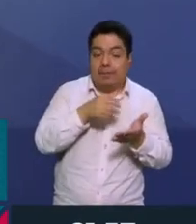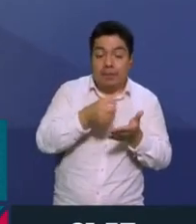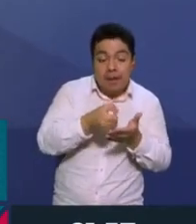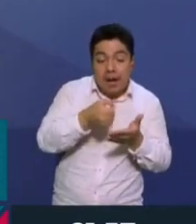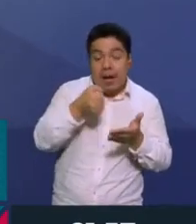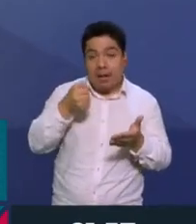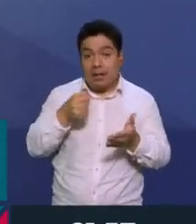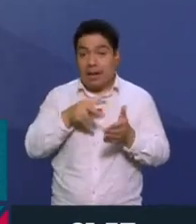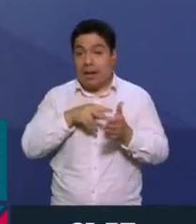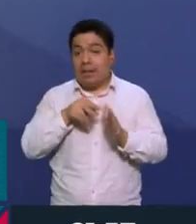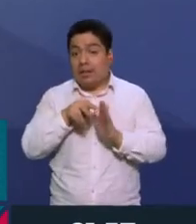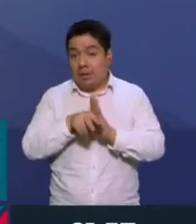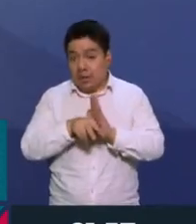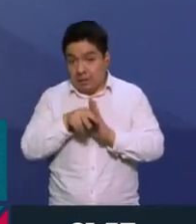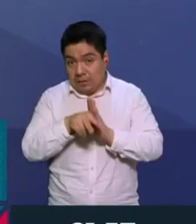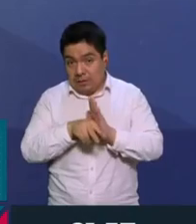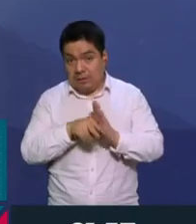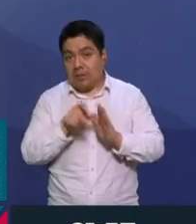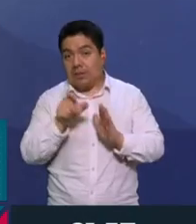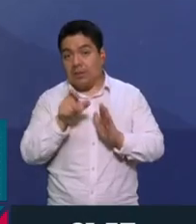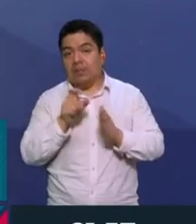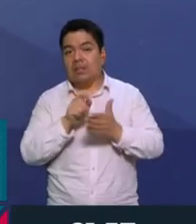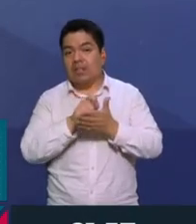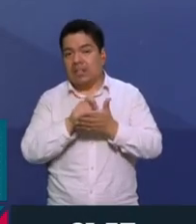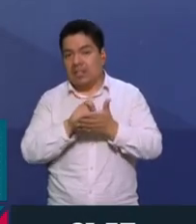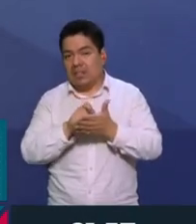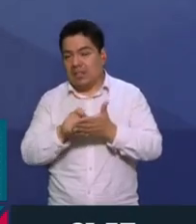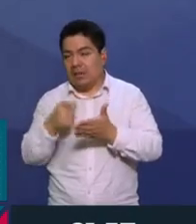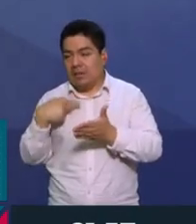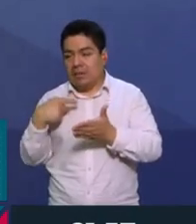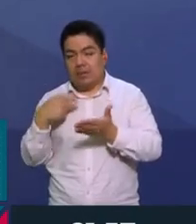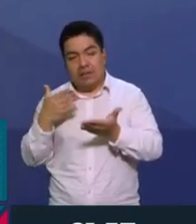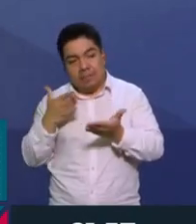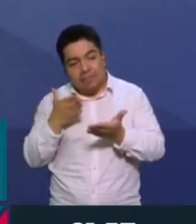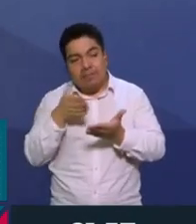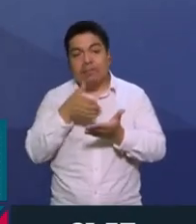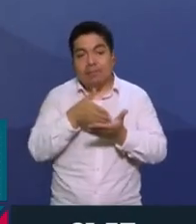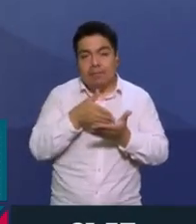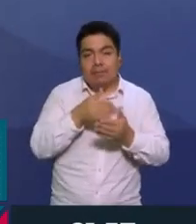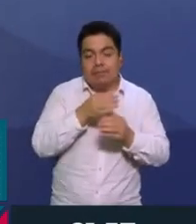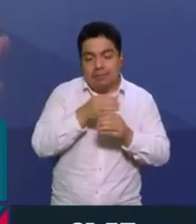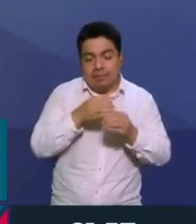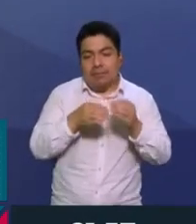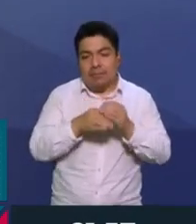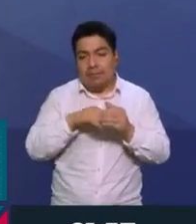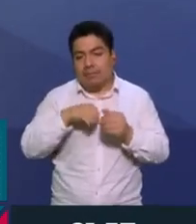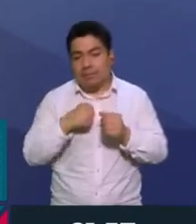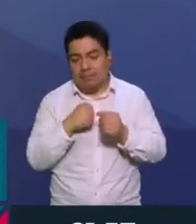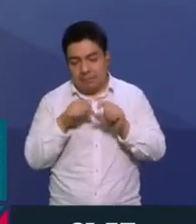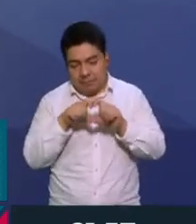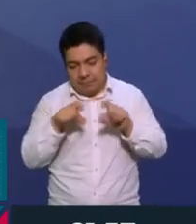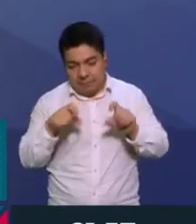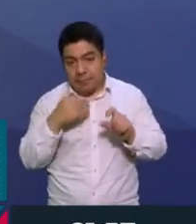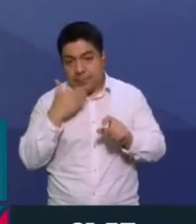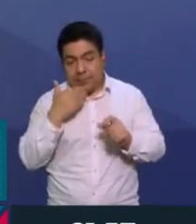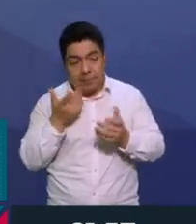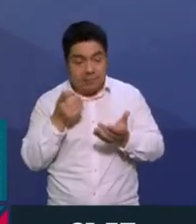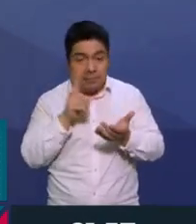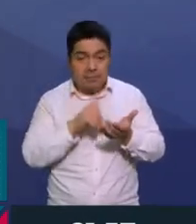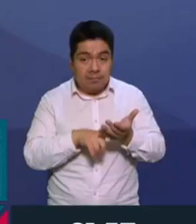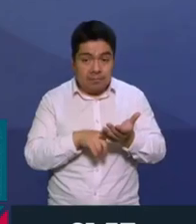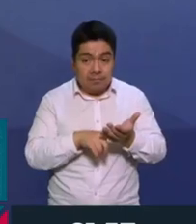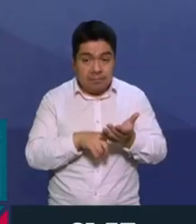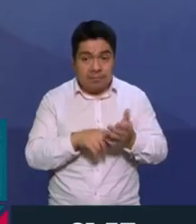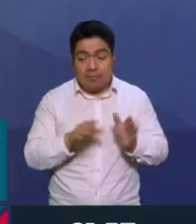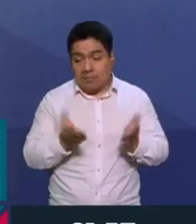ver un video de cuándo fueron esos autores o esos personajes a meter sus cositas, ¿no? Hay una pequeña ceremonia, las meten, ellos